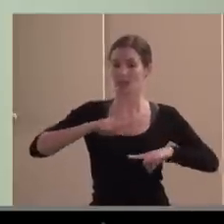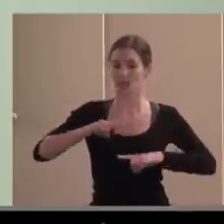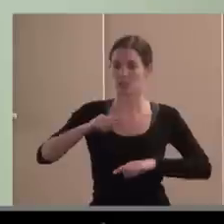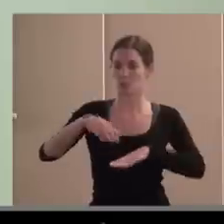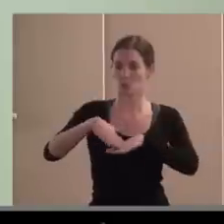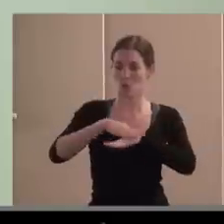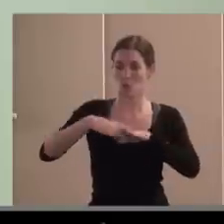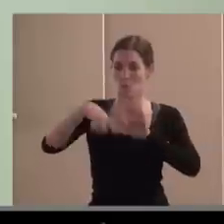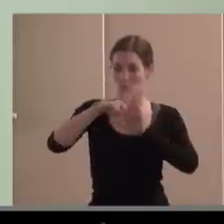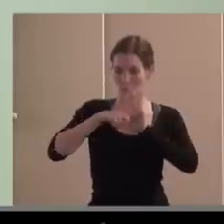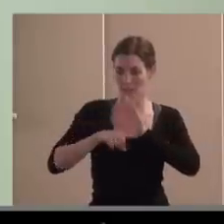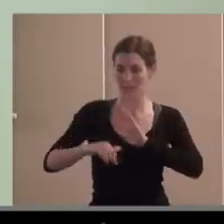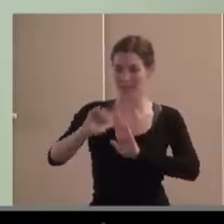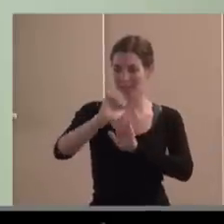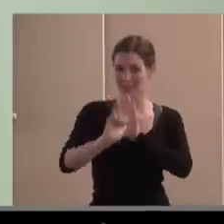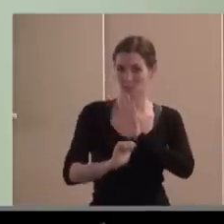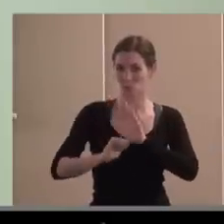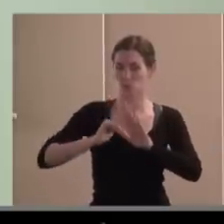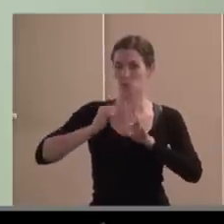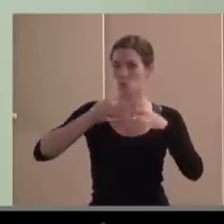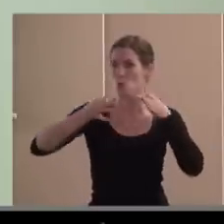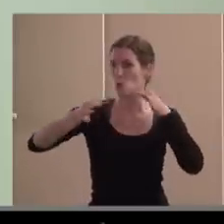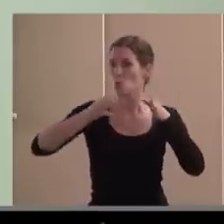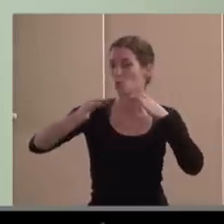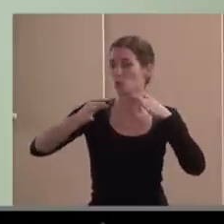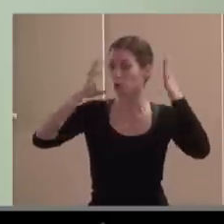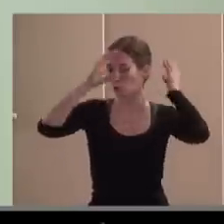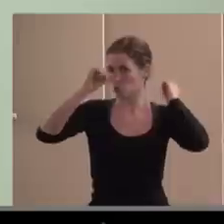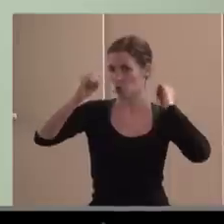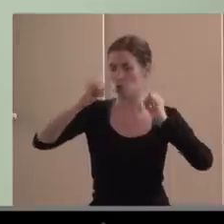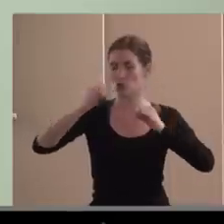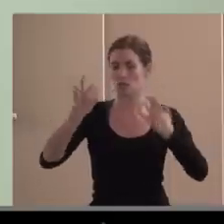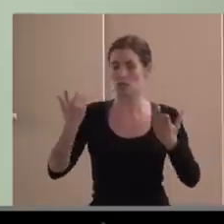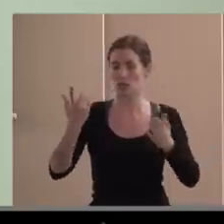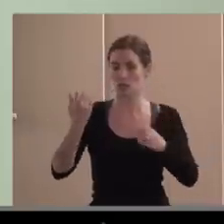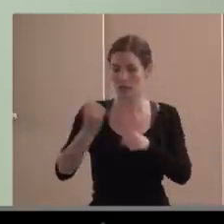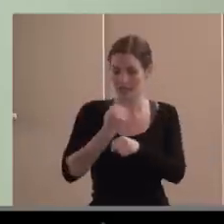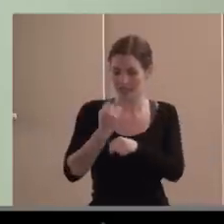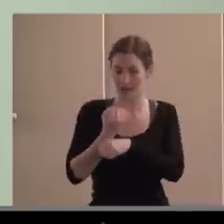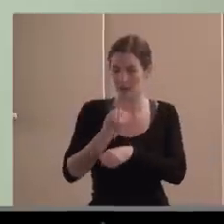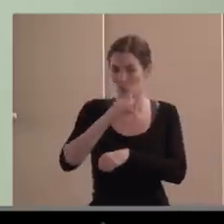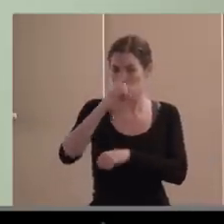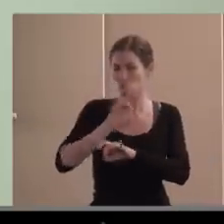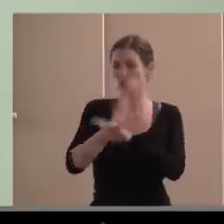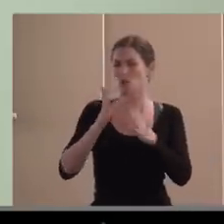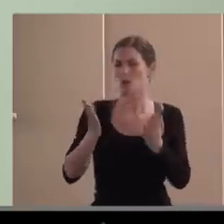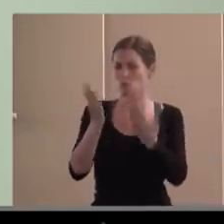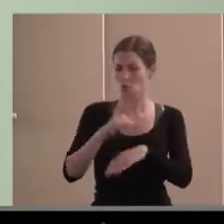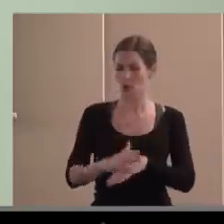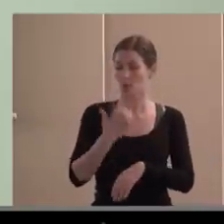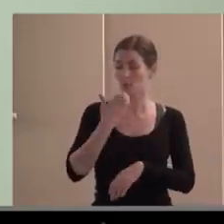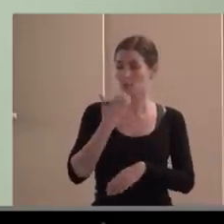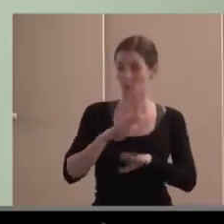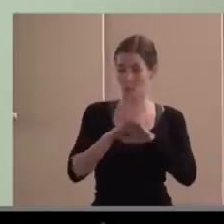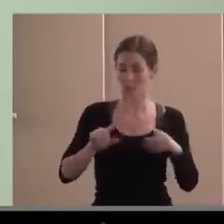de actuación, dónde llega una parte, dónde llega la otra, quién prepondera, antes se decía aquí, yo he venido en la última parte de la mesa